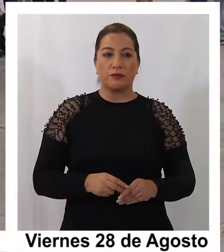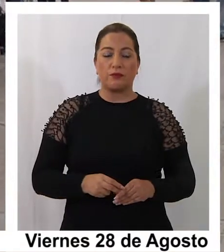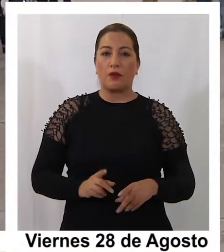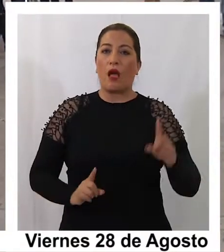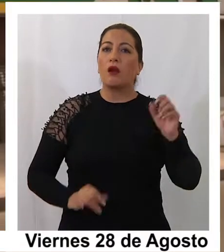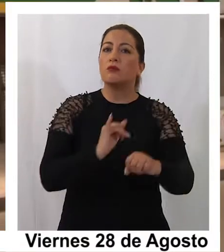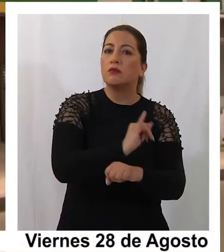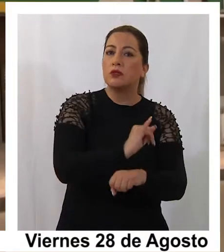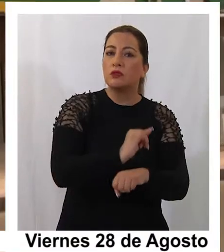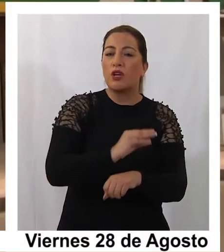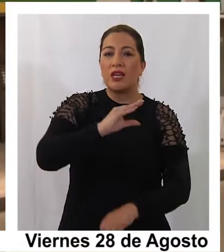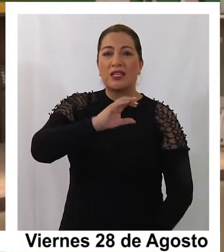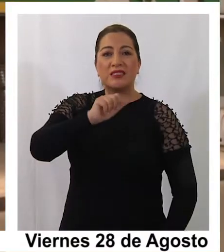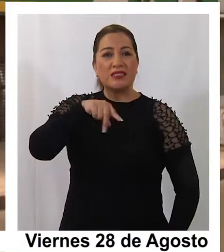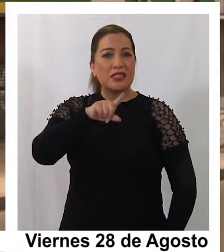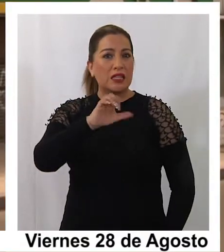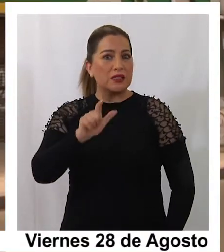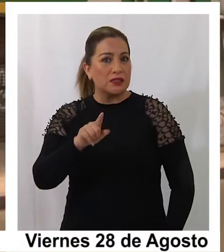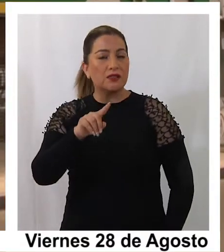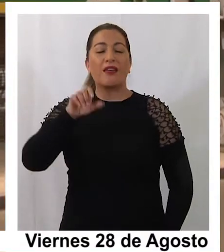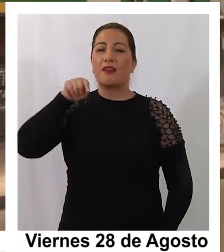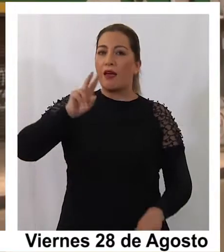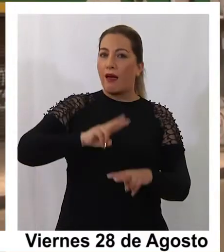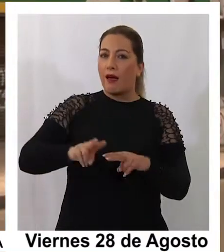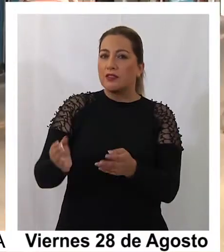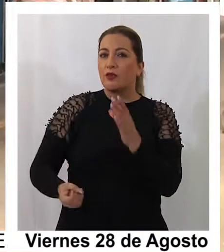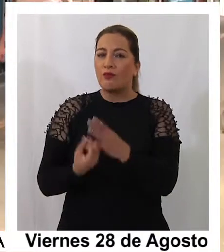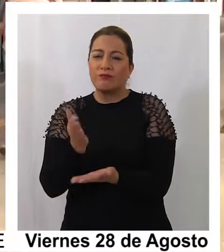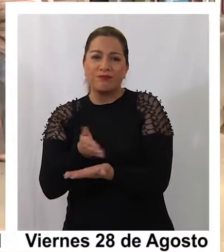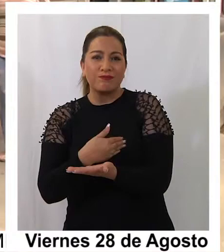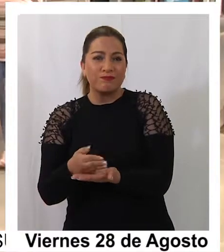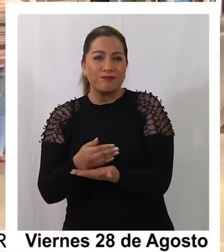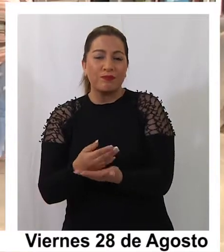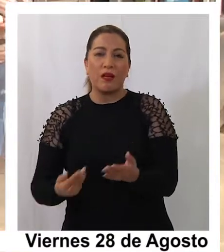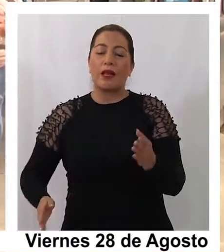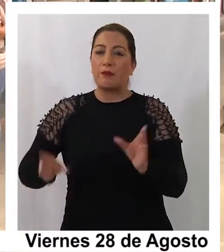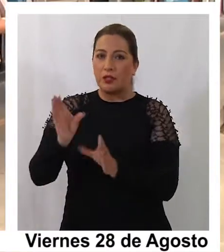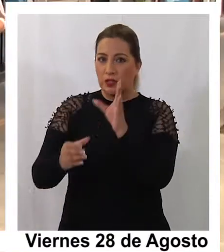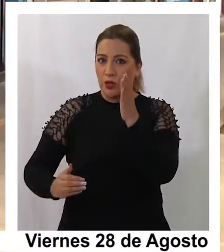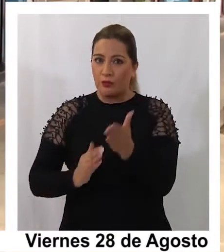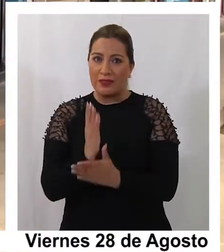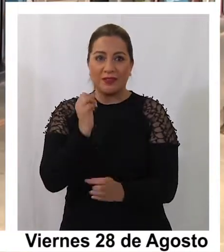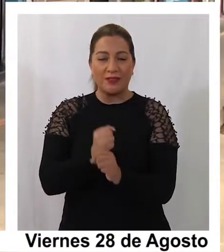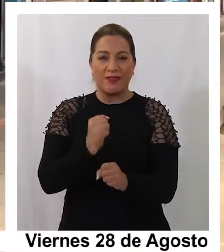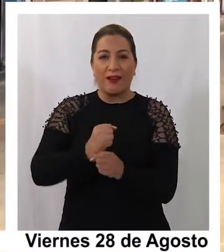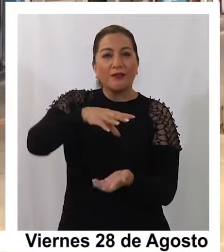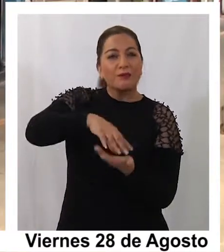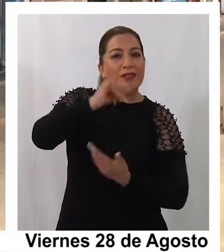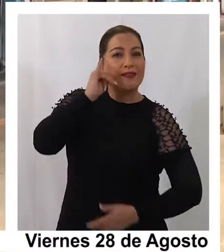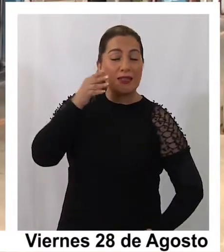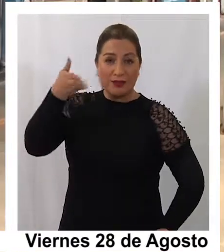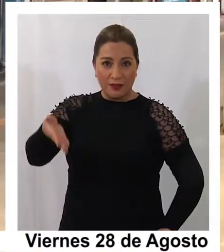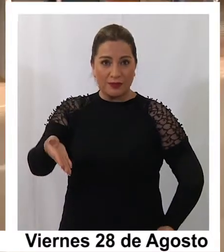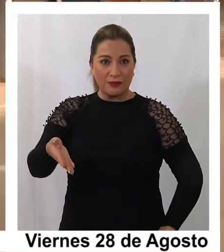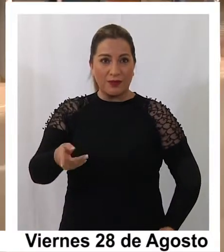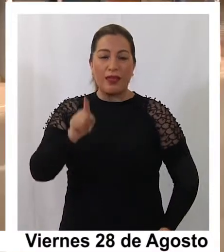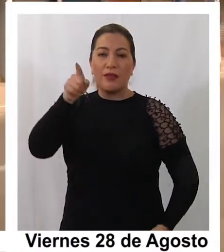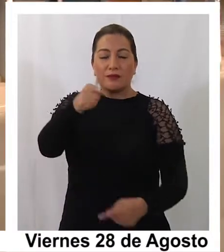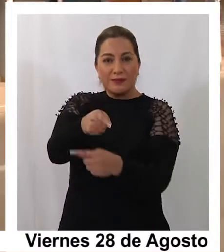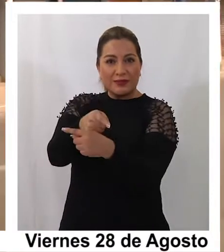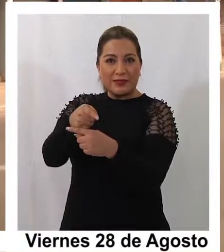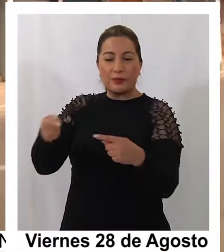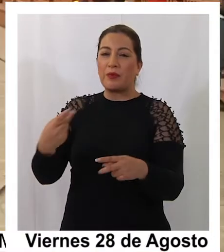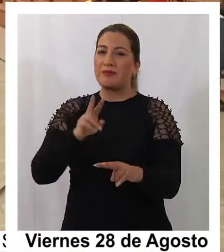Instituciones como CENSE se encuentran elaborando planes para reactivar el empleo en la región, Es por eso que durante esta